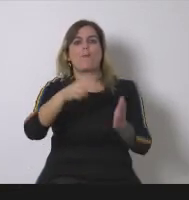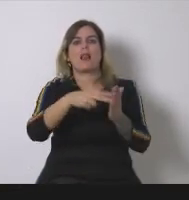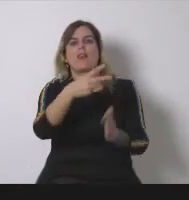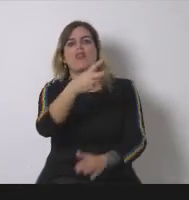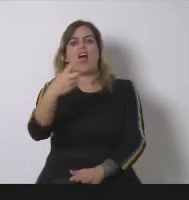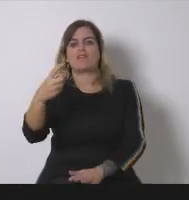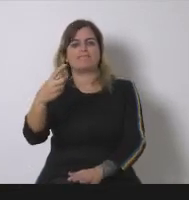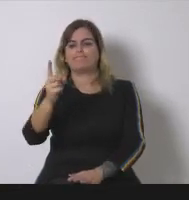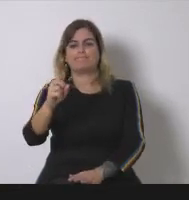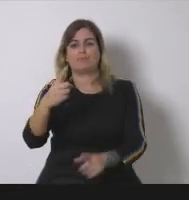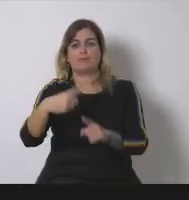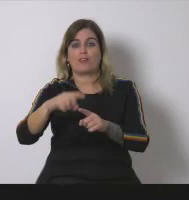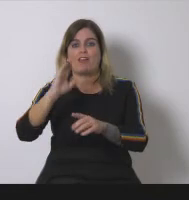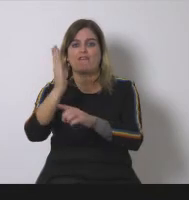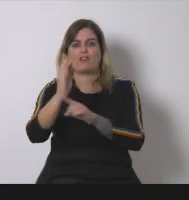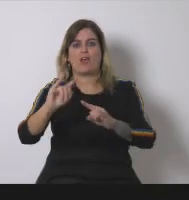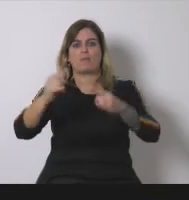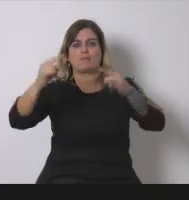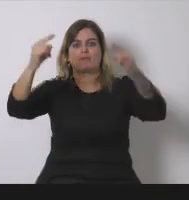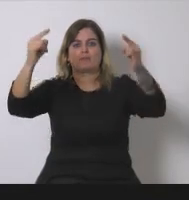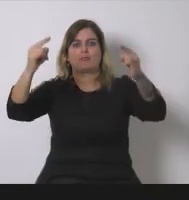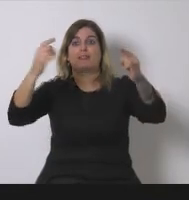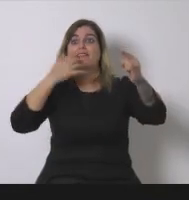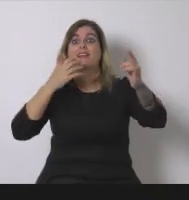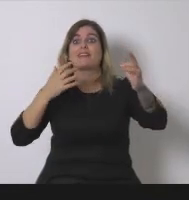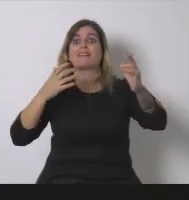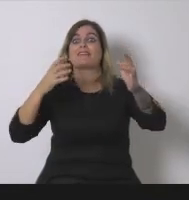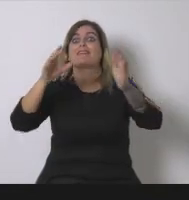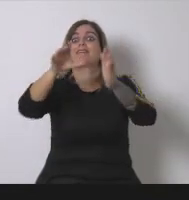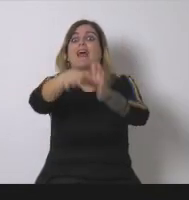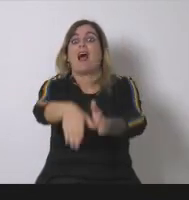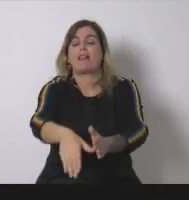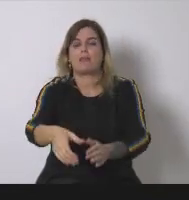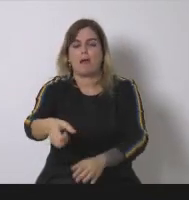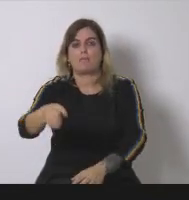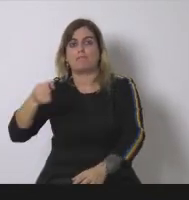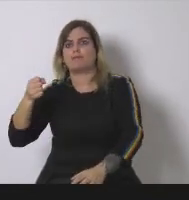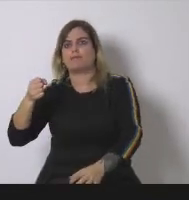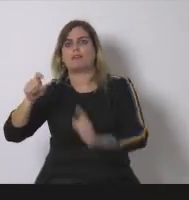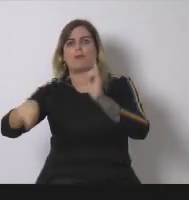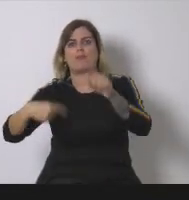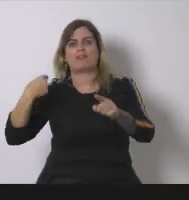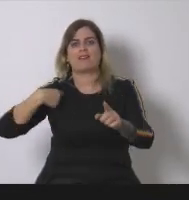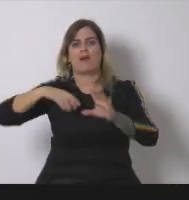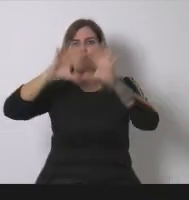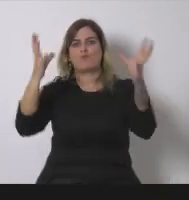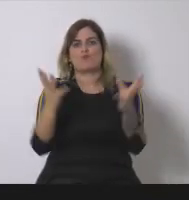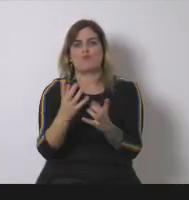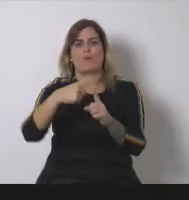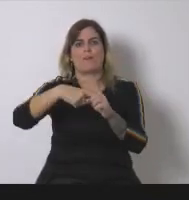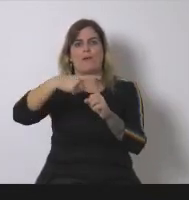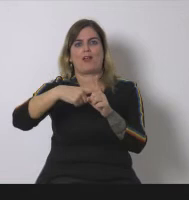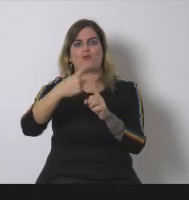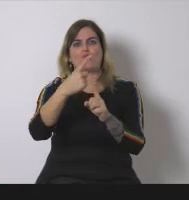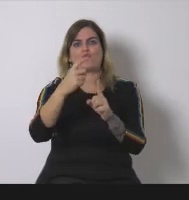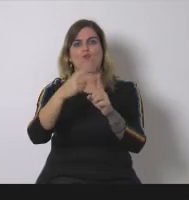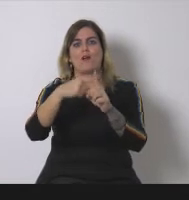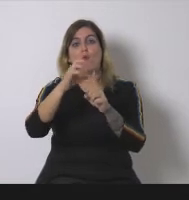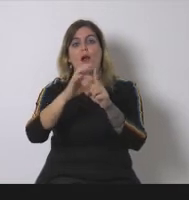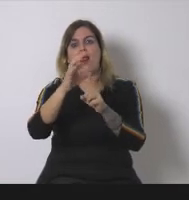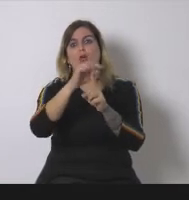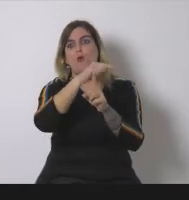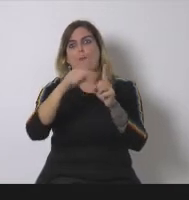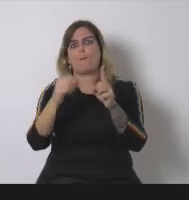ya se habrá aumentado la temperatura global más de un grado y medio de hecho ya vamos por 1,1 grados respecto a niveles preindustriales